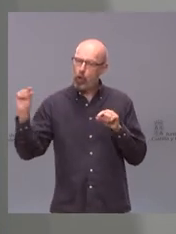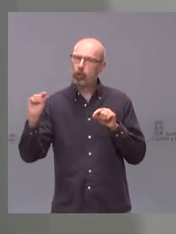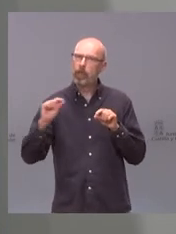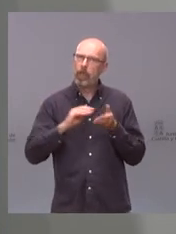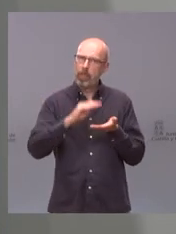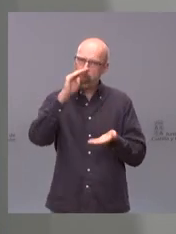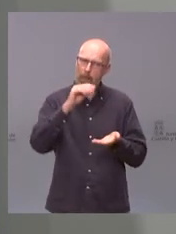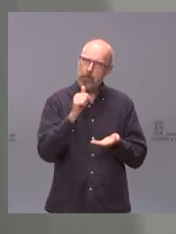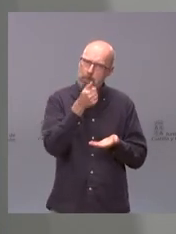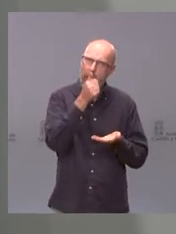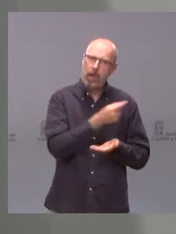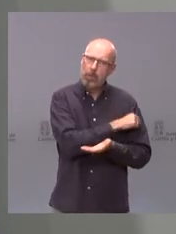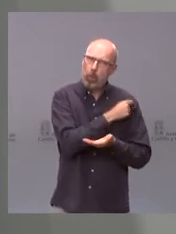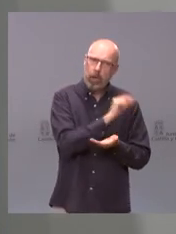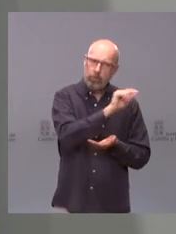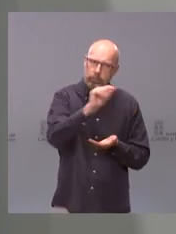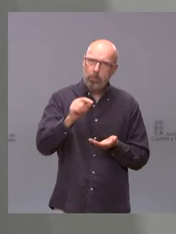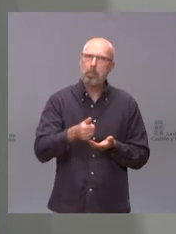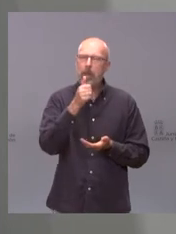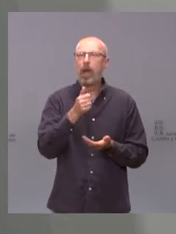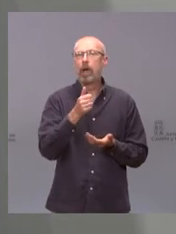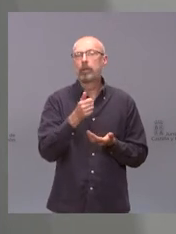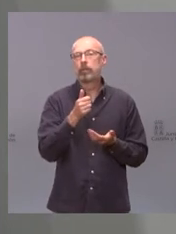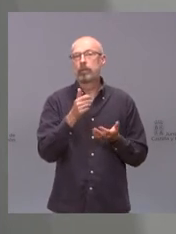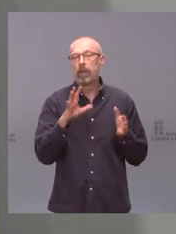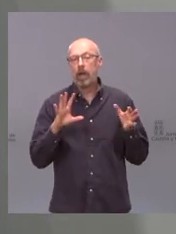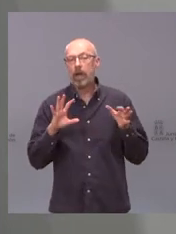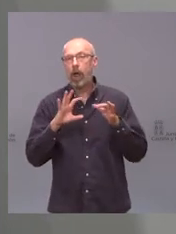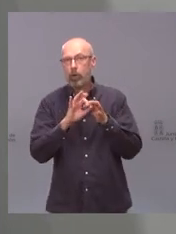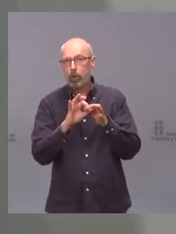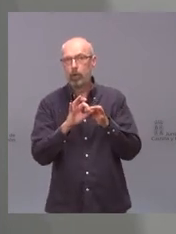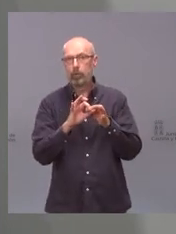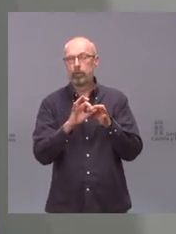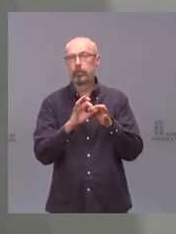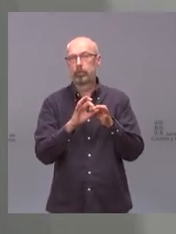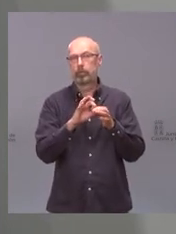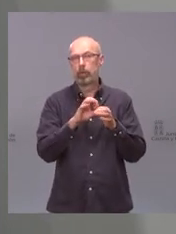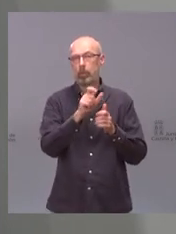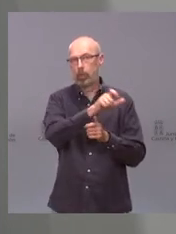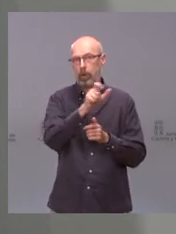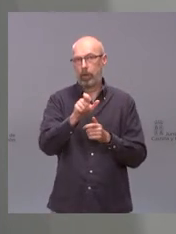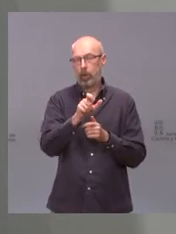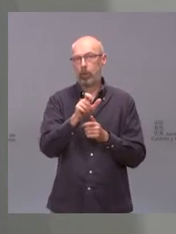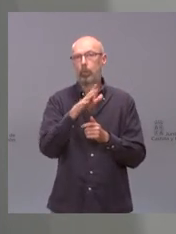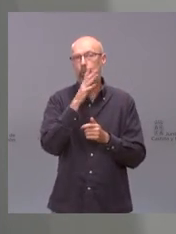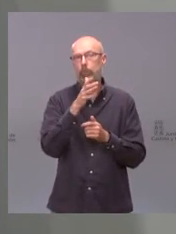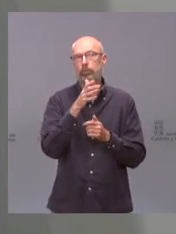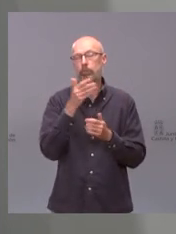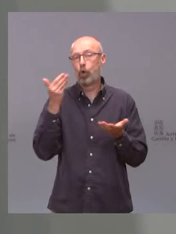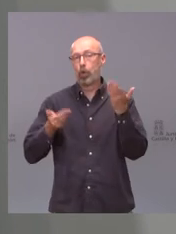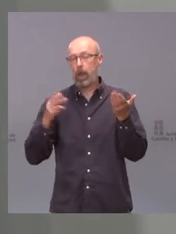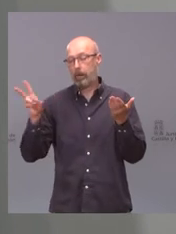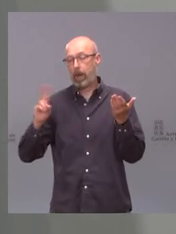no como corresponde a su población porque en población con respecto a Valladolid es un poquito inferior tiene un poquito más